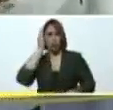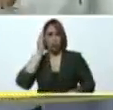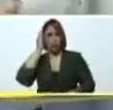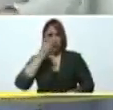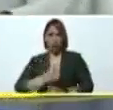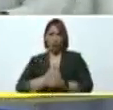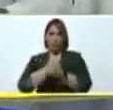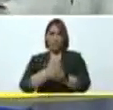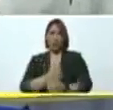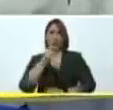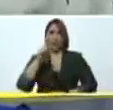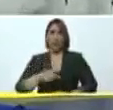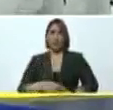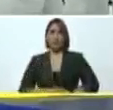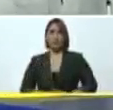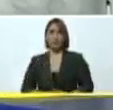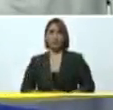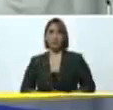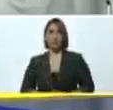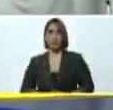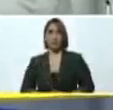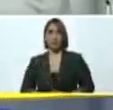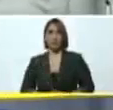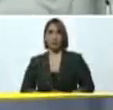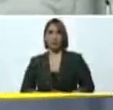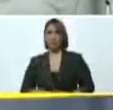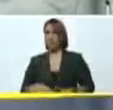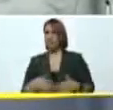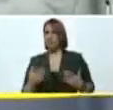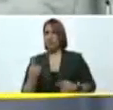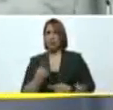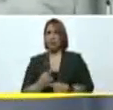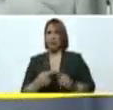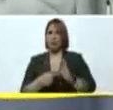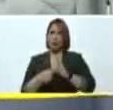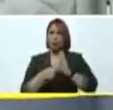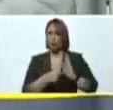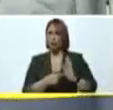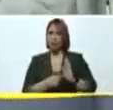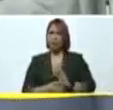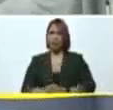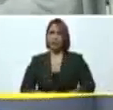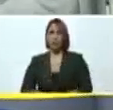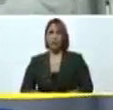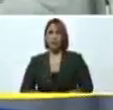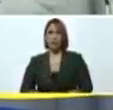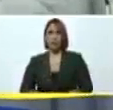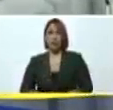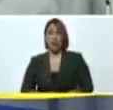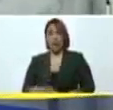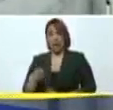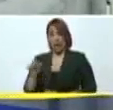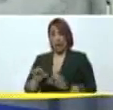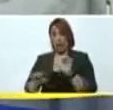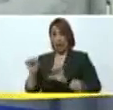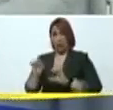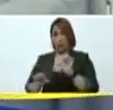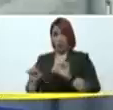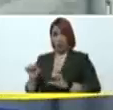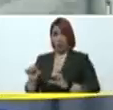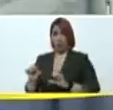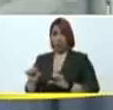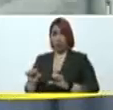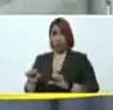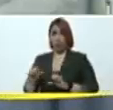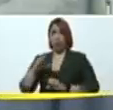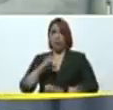Se nos mueve a todas y a todos. ¿Qué tenemos que mostrar aquí? Nada más y nada menos, este es un laboratorio de criopreservación.